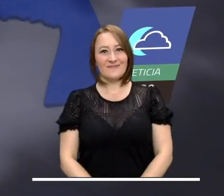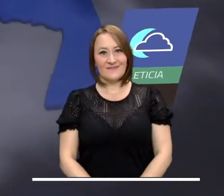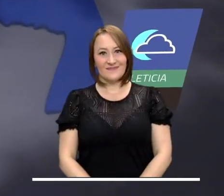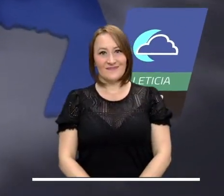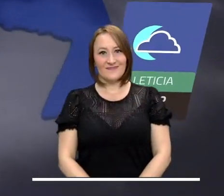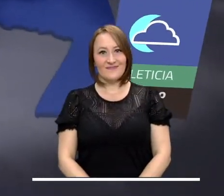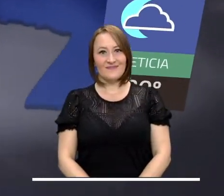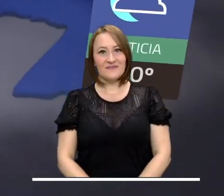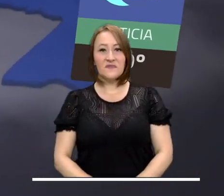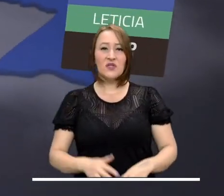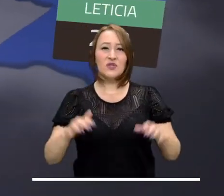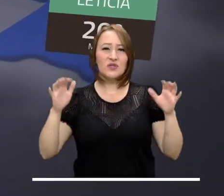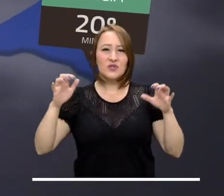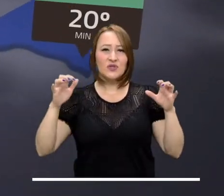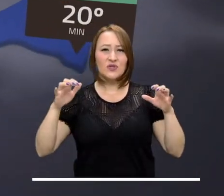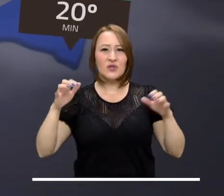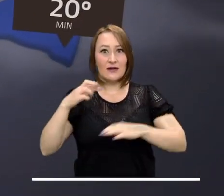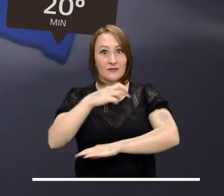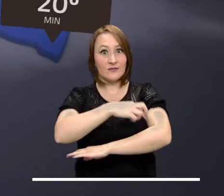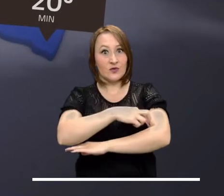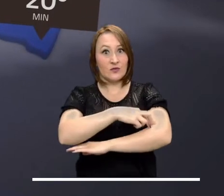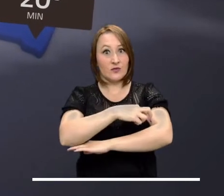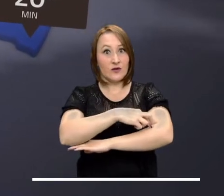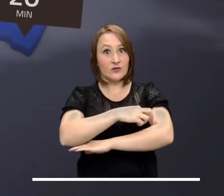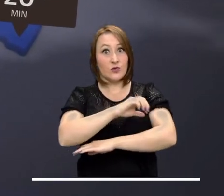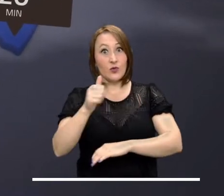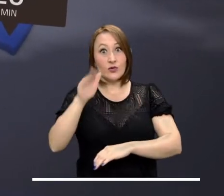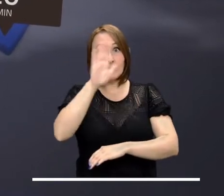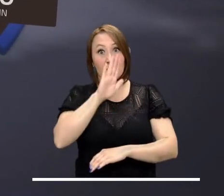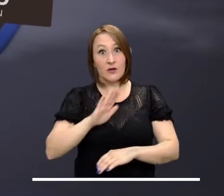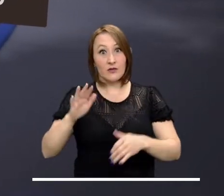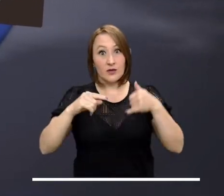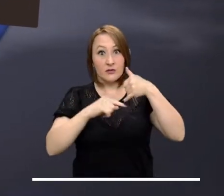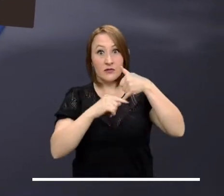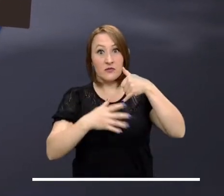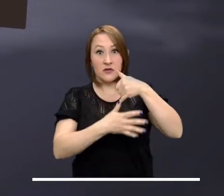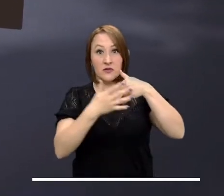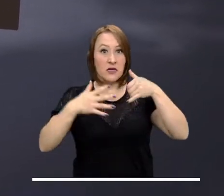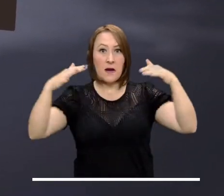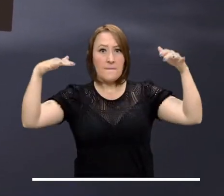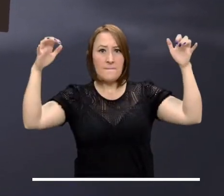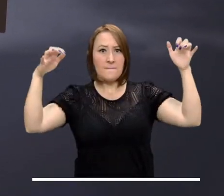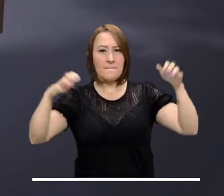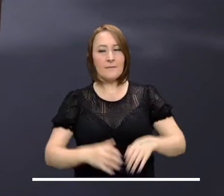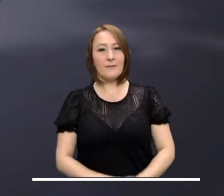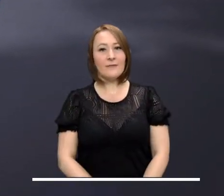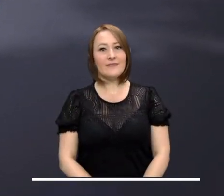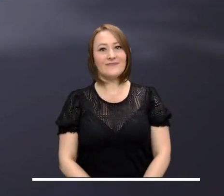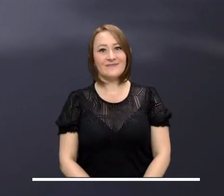Precipitaciones ligeras se prevén en Putumayo, mientras que en los demás departamentos amazónicos no se advierten lluvias.